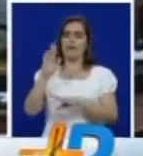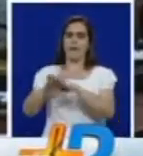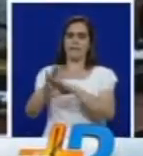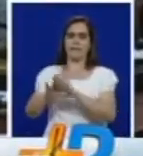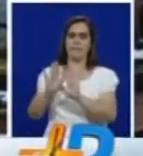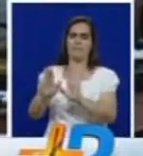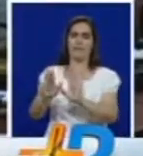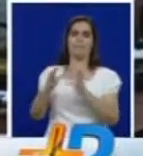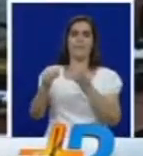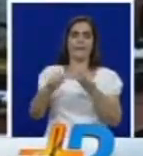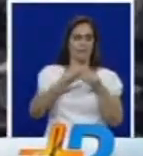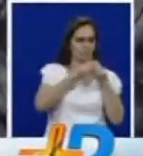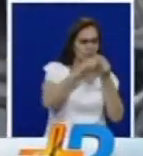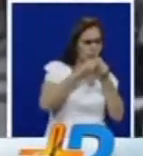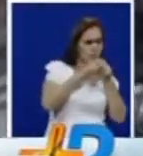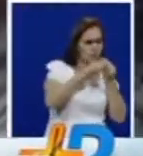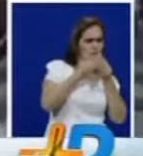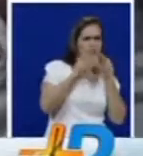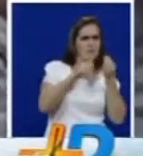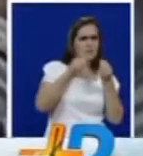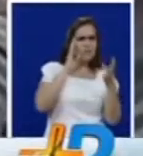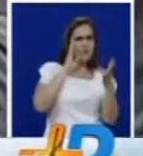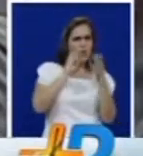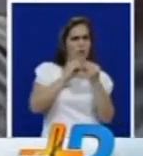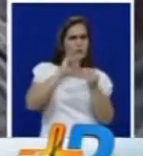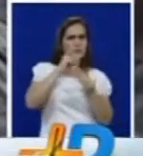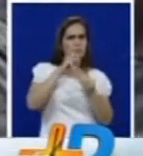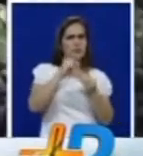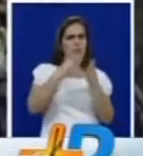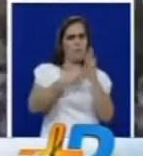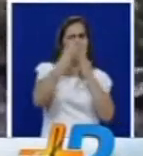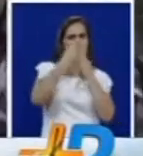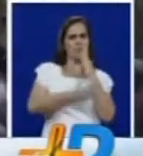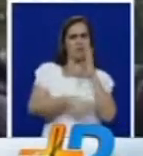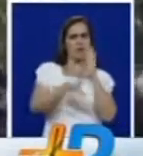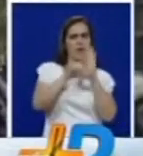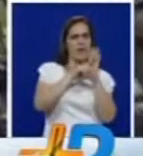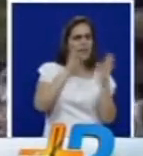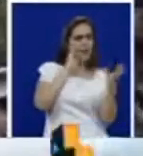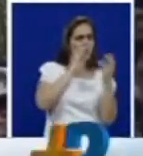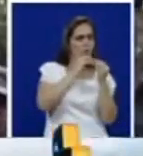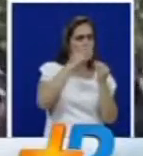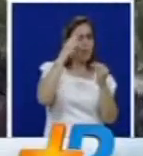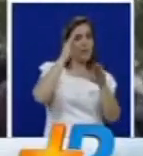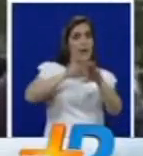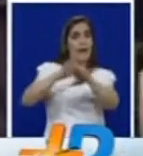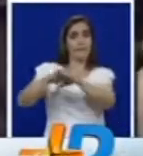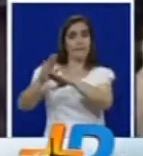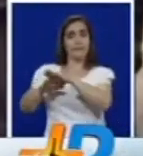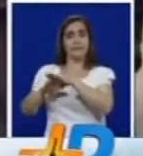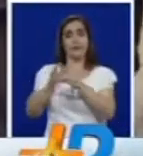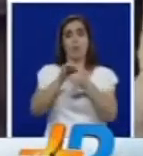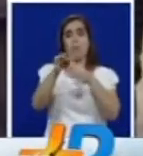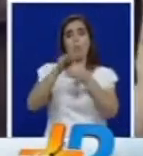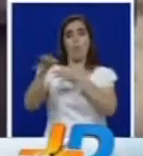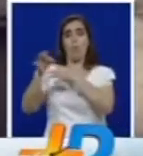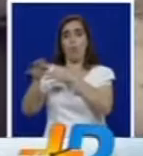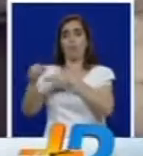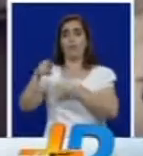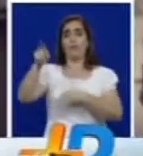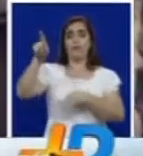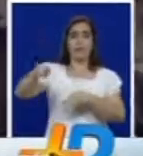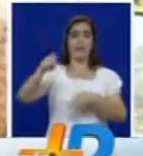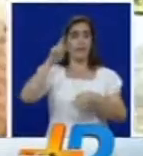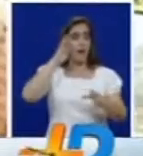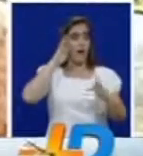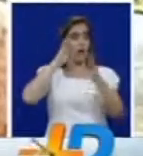para consultar al interior de sus filas la viabilidad del contenido del proyecto de ley en el que se convoca al pueblo a un referendo para validar los posibles acuerdos logrados